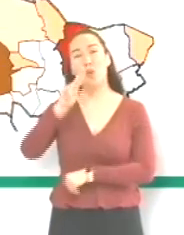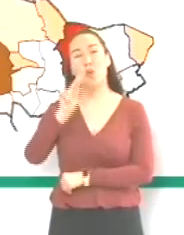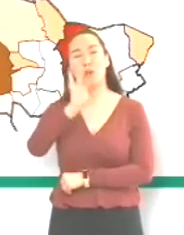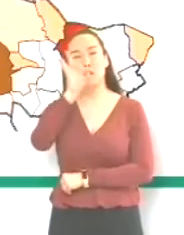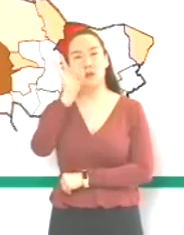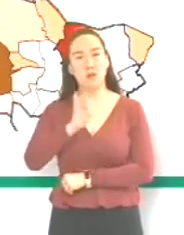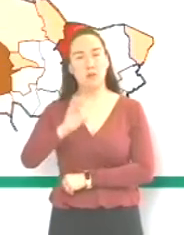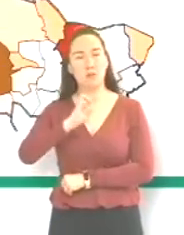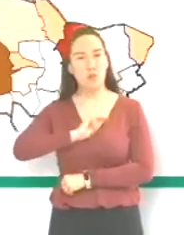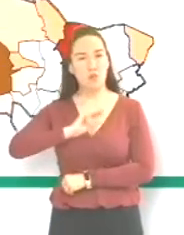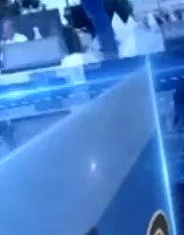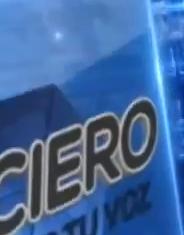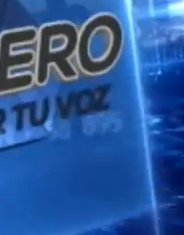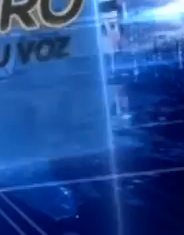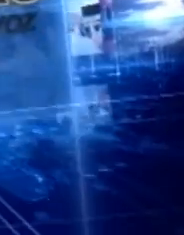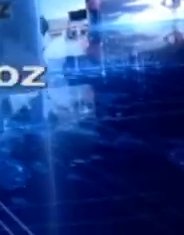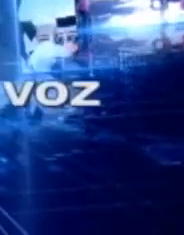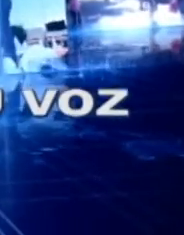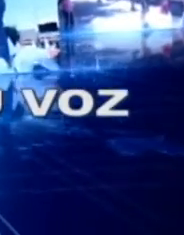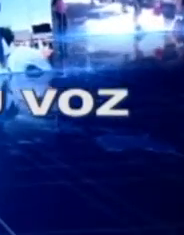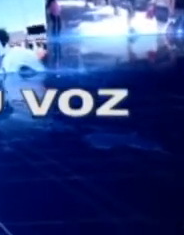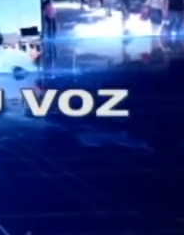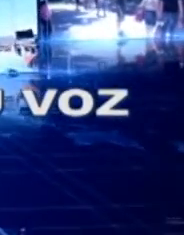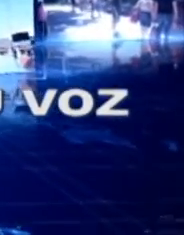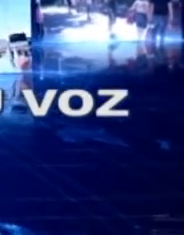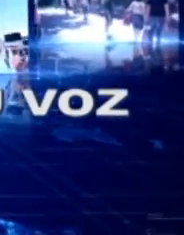municipios tienen epidemia activa. ¡Gracias!